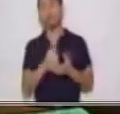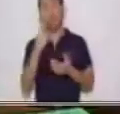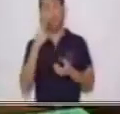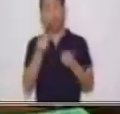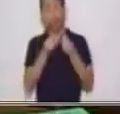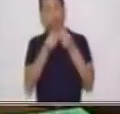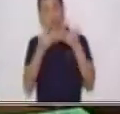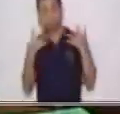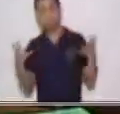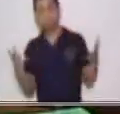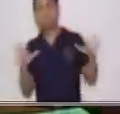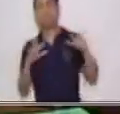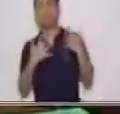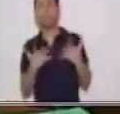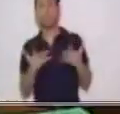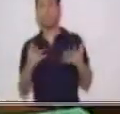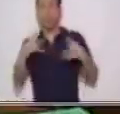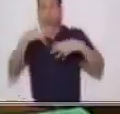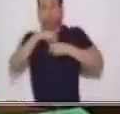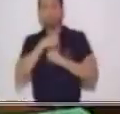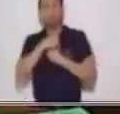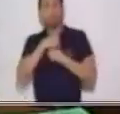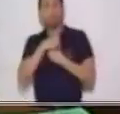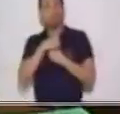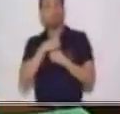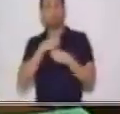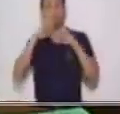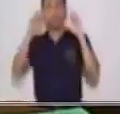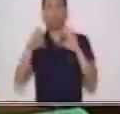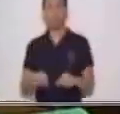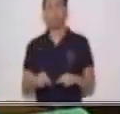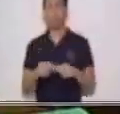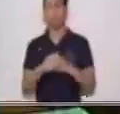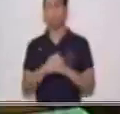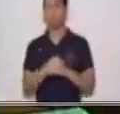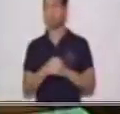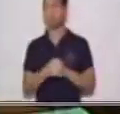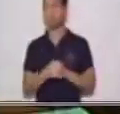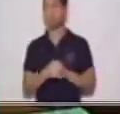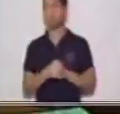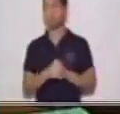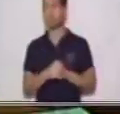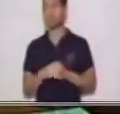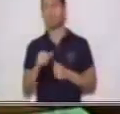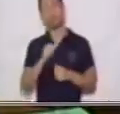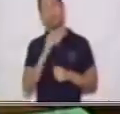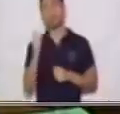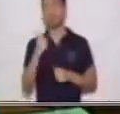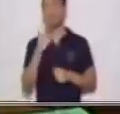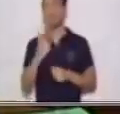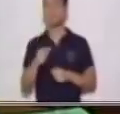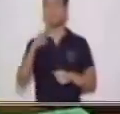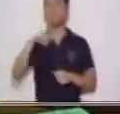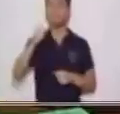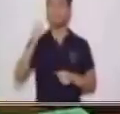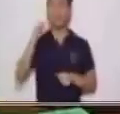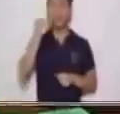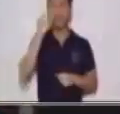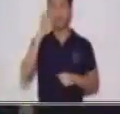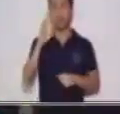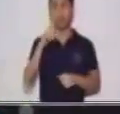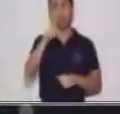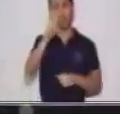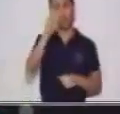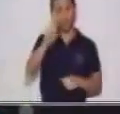esencia de las personas. Tenemos aquí otro ejemplo. Mario debe ser más